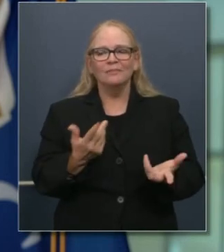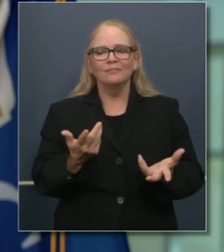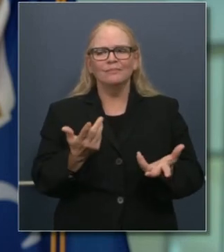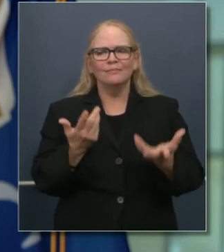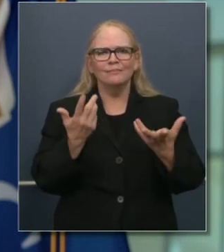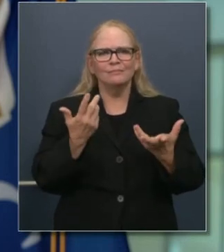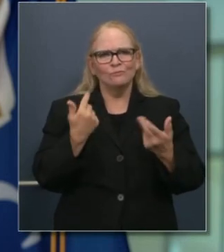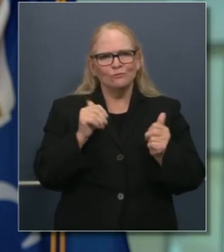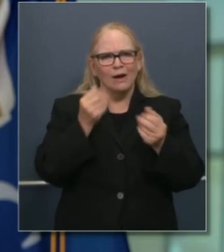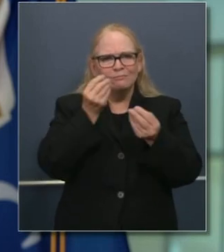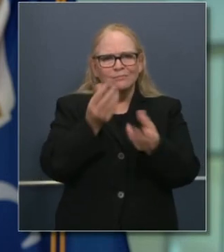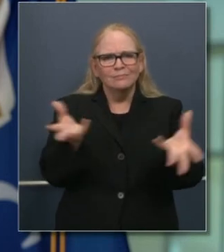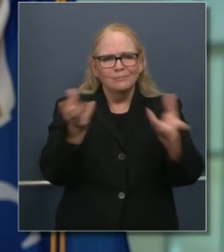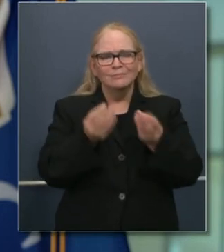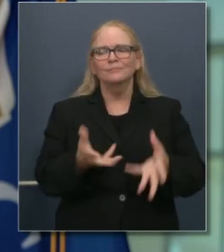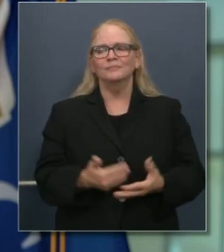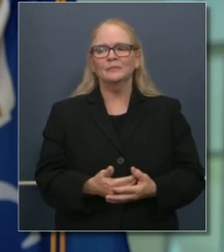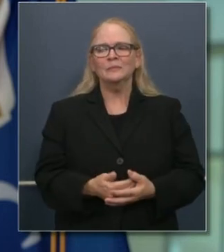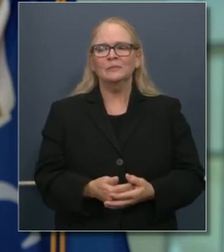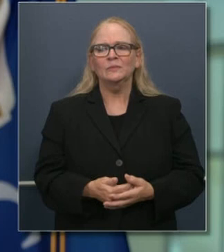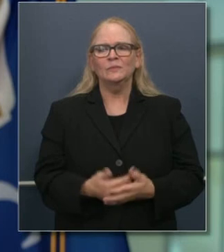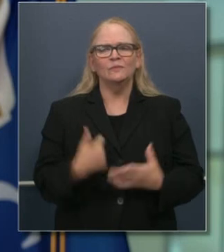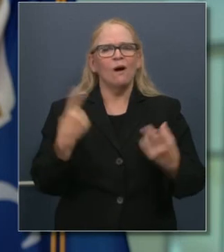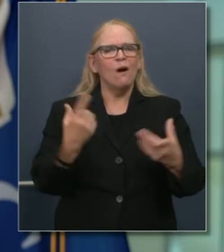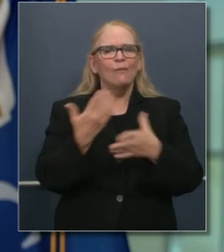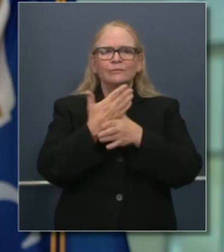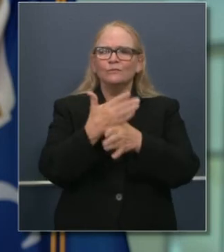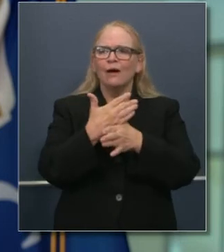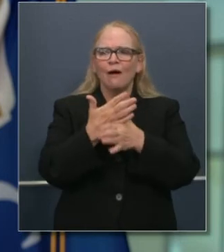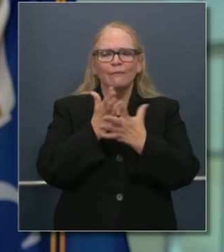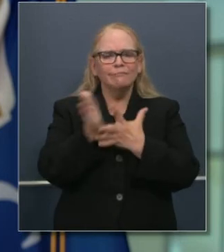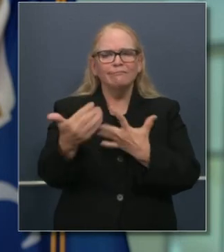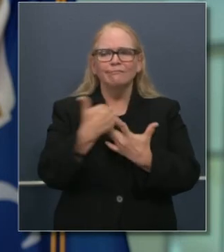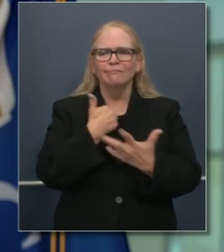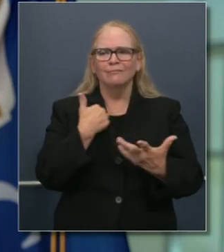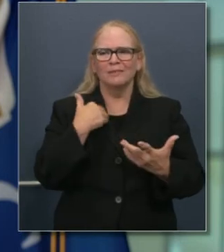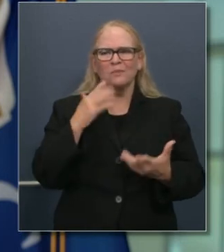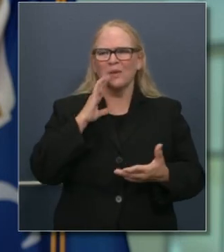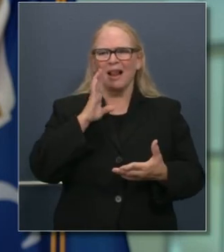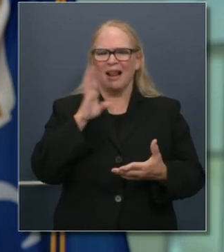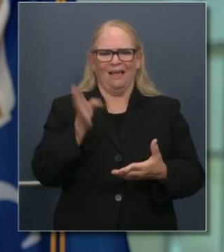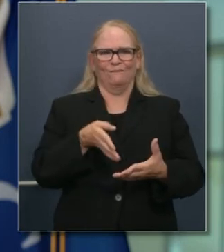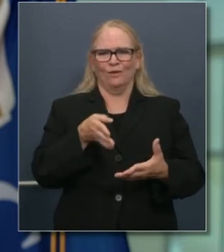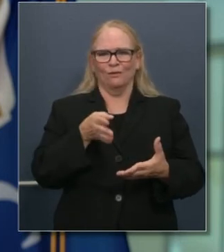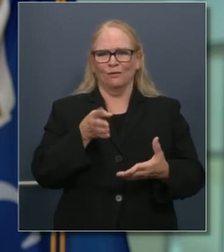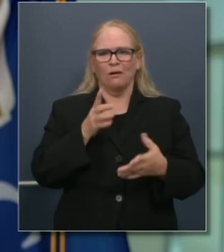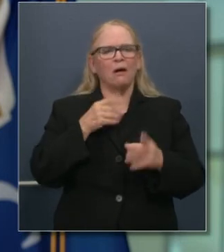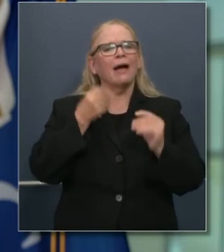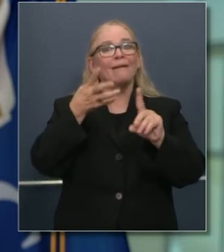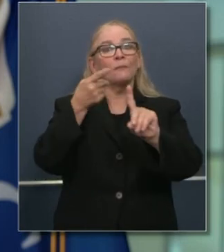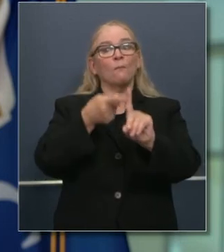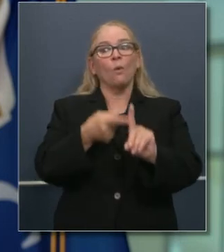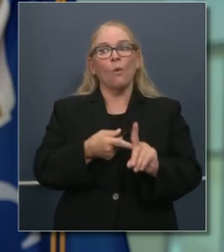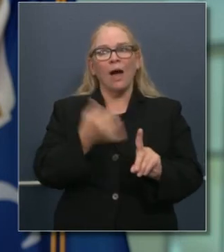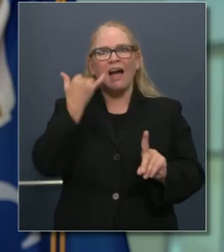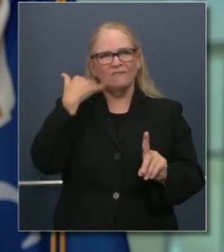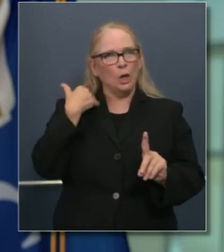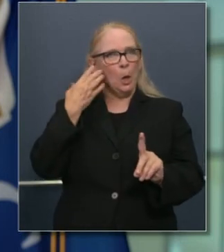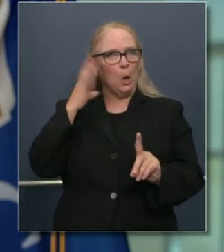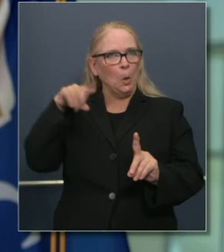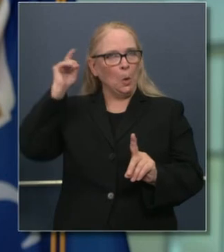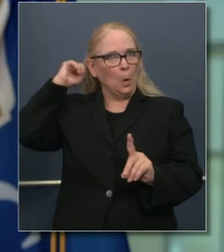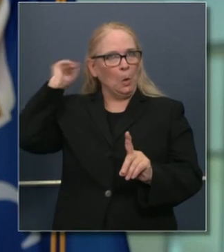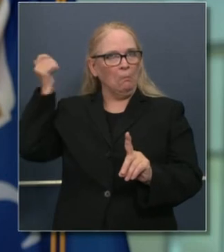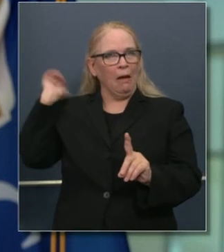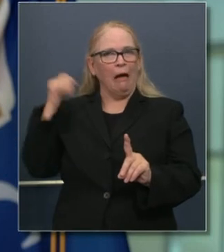yo quiero informarles a miembros del público que no hubiéramos transmitido estos datos de haberlos sabido en